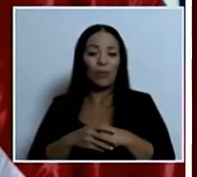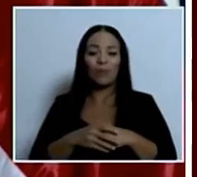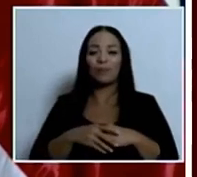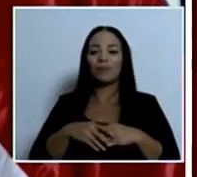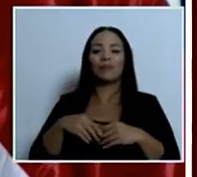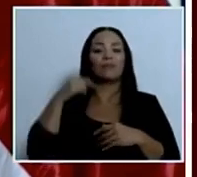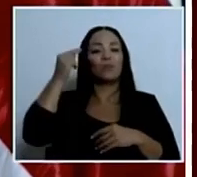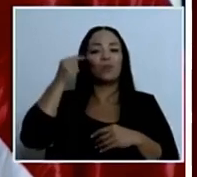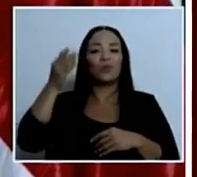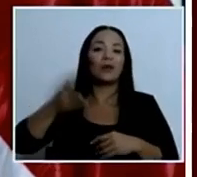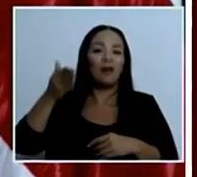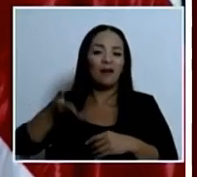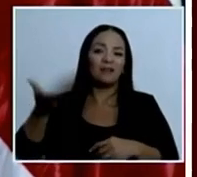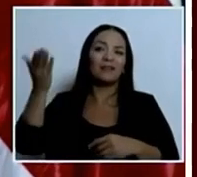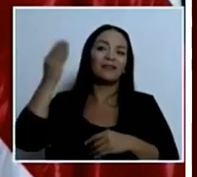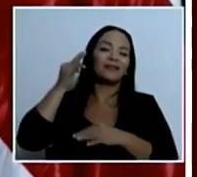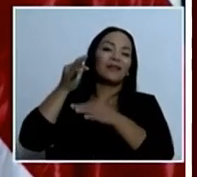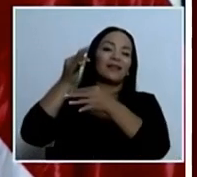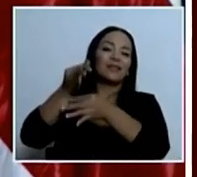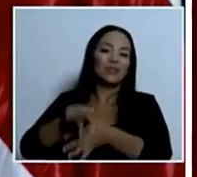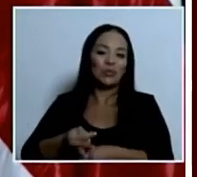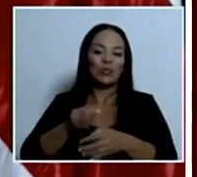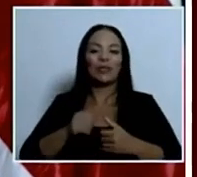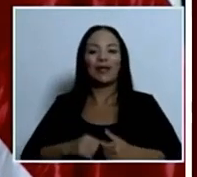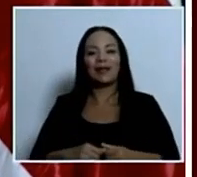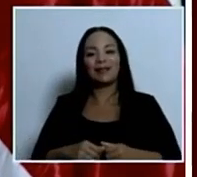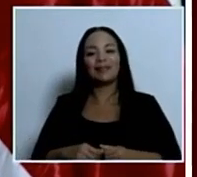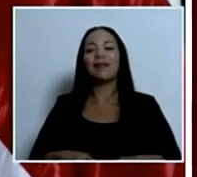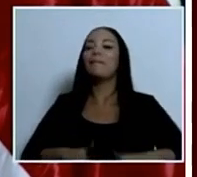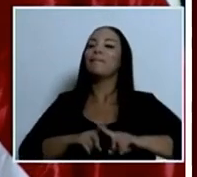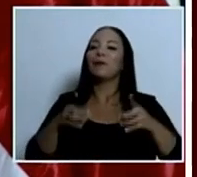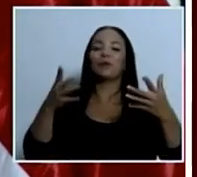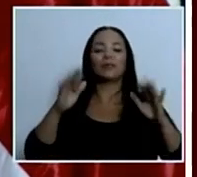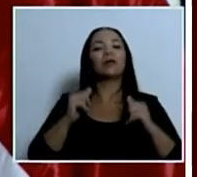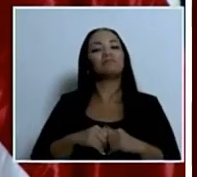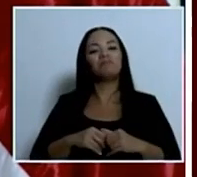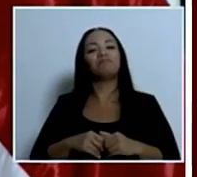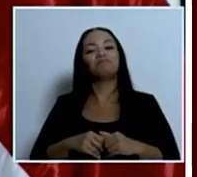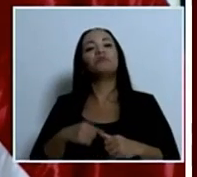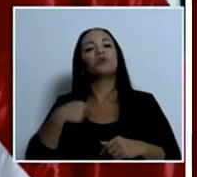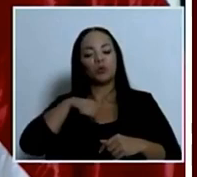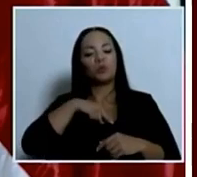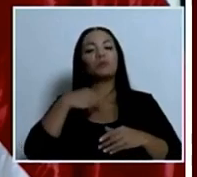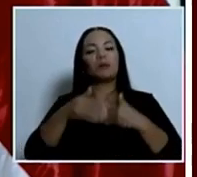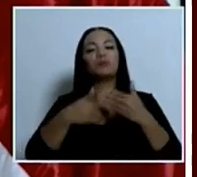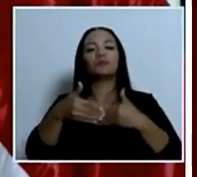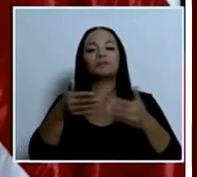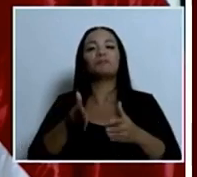burocracias tradicionales, pero bueno, vamos en camino costarricenses.